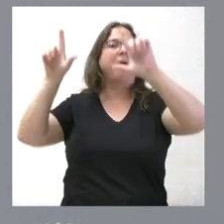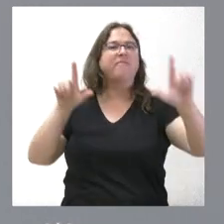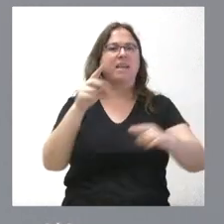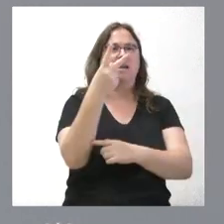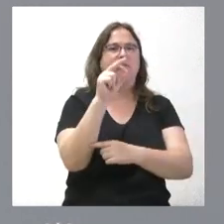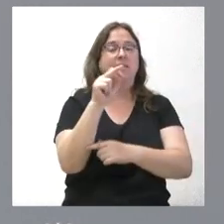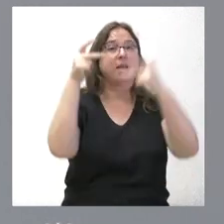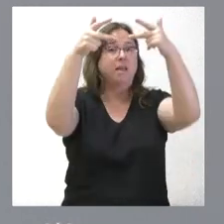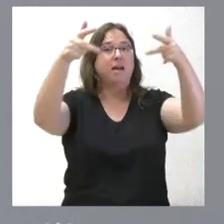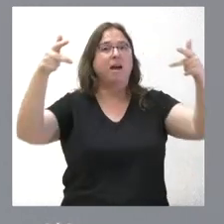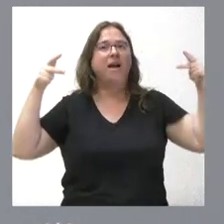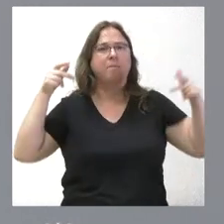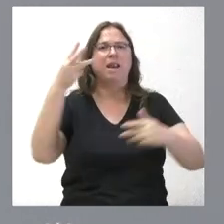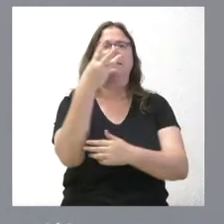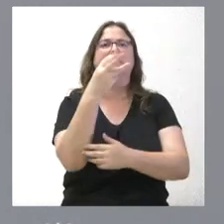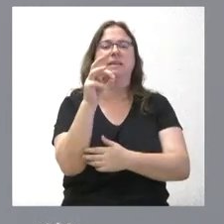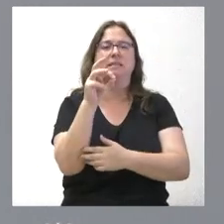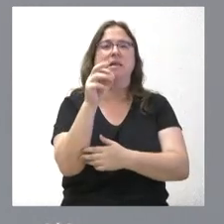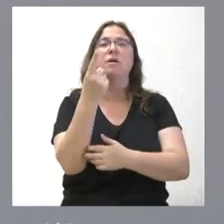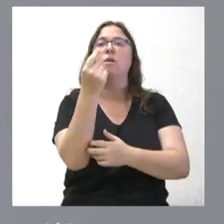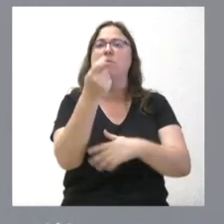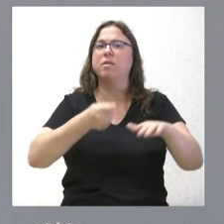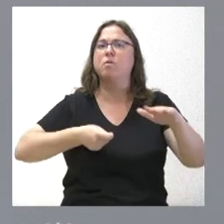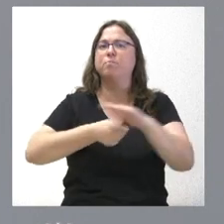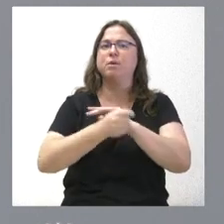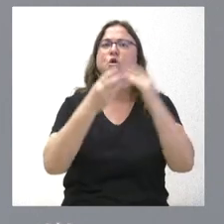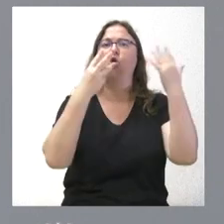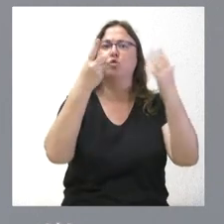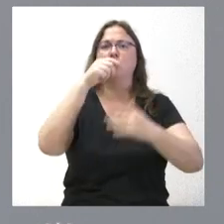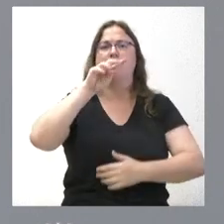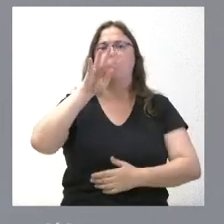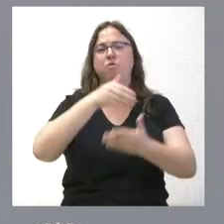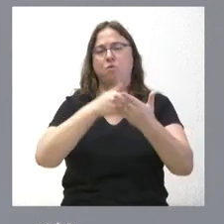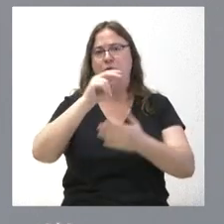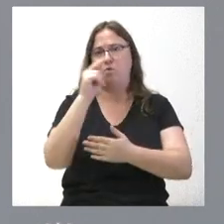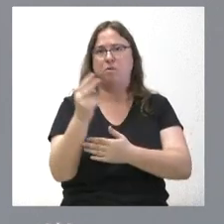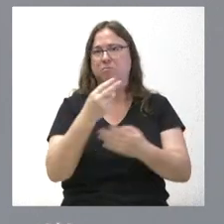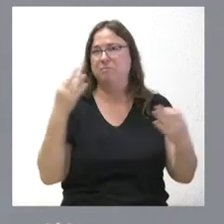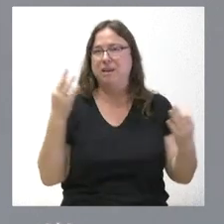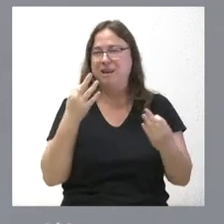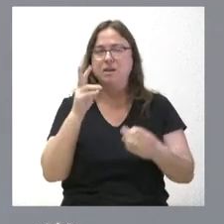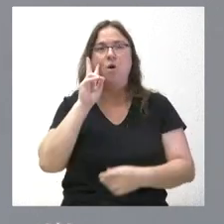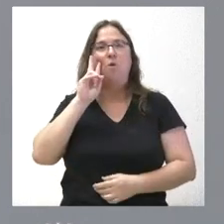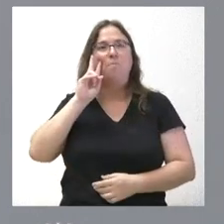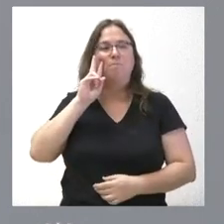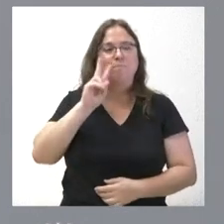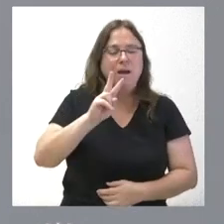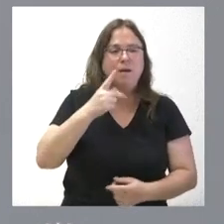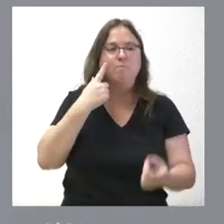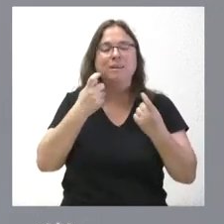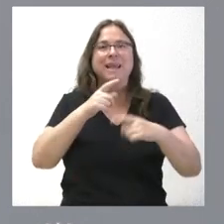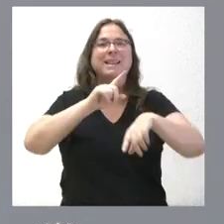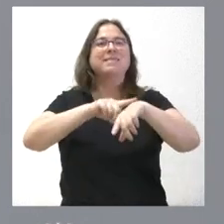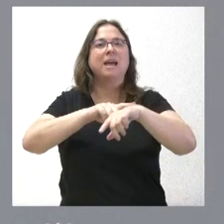cámaras de videovigilancia, con un importe de 8,4 millones de euros. Se trata de visibilizar la previsión de los tiempos